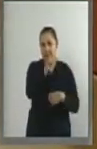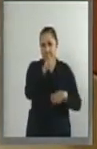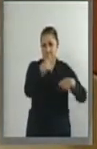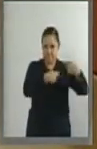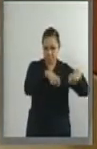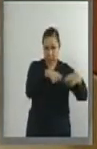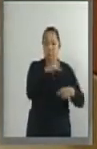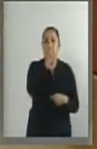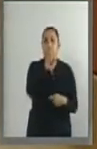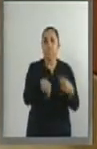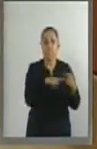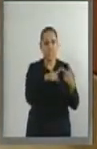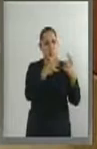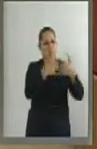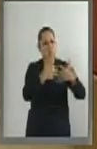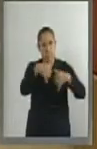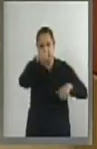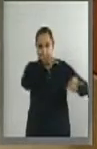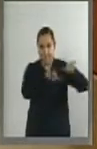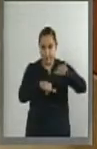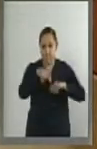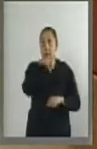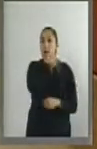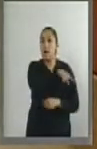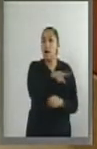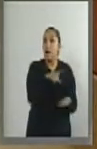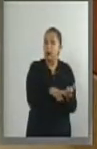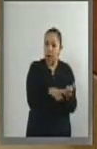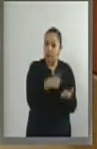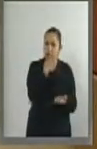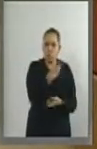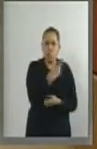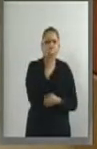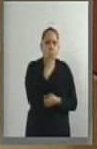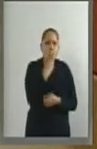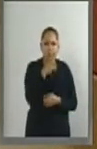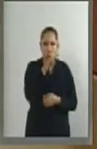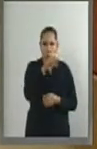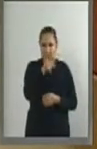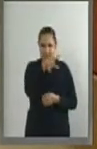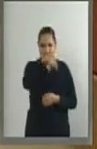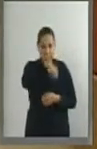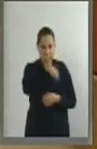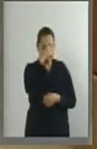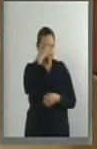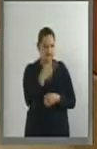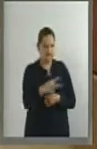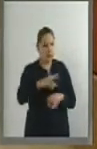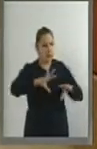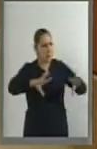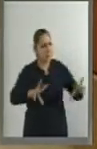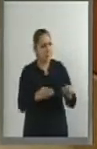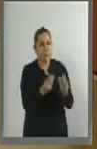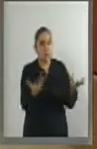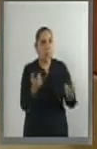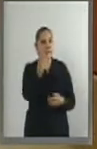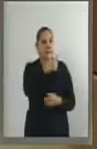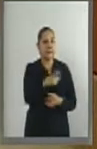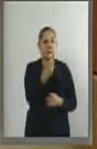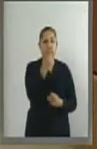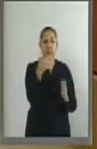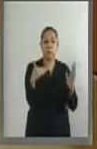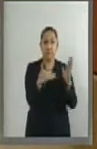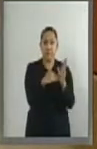la industria química, el consumo anual de este producto, del unicel en México, asciende a 125 mil